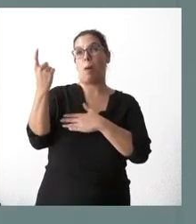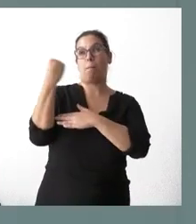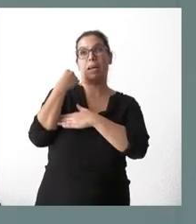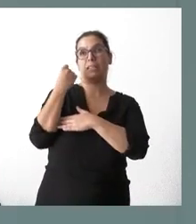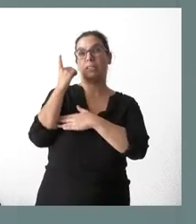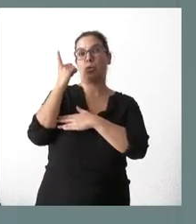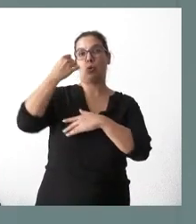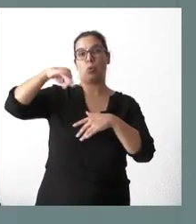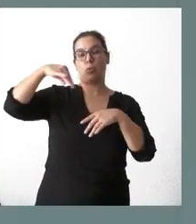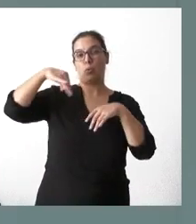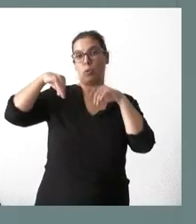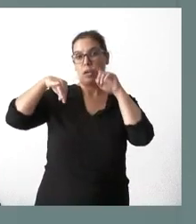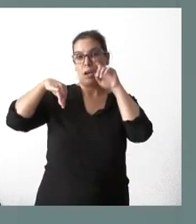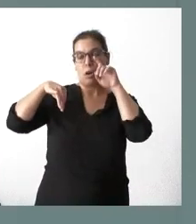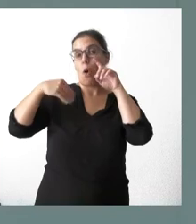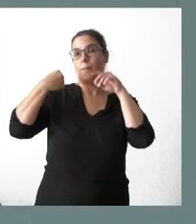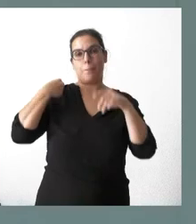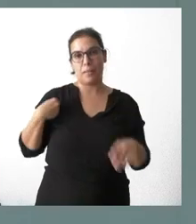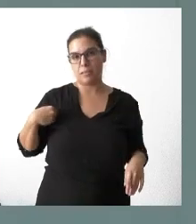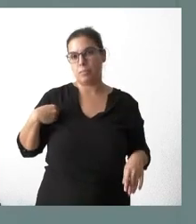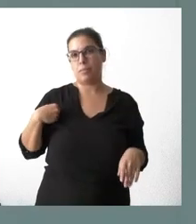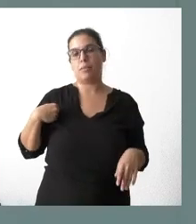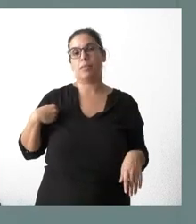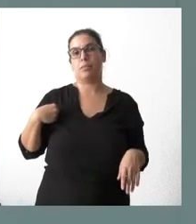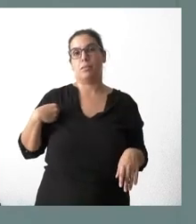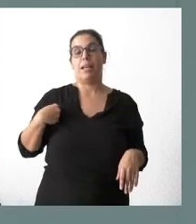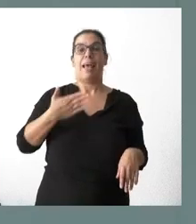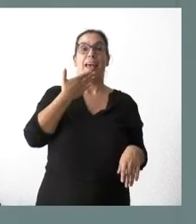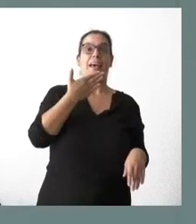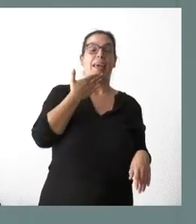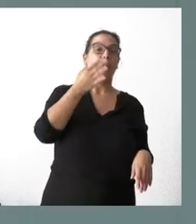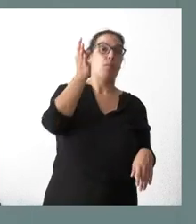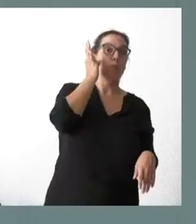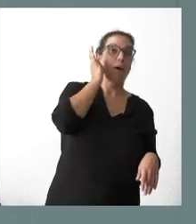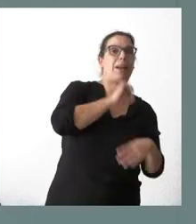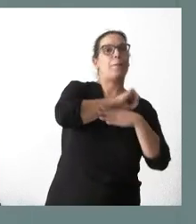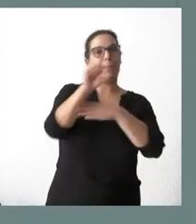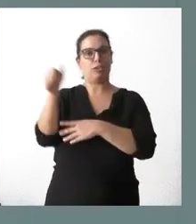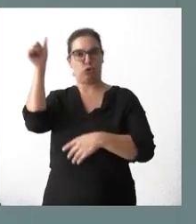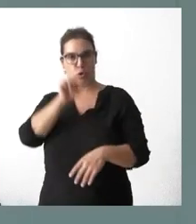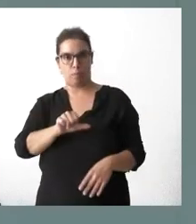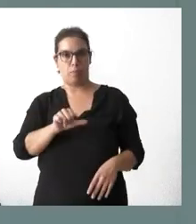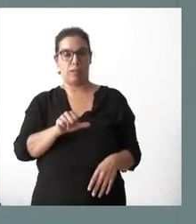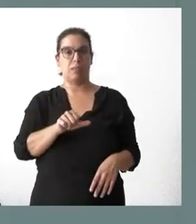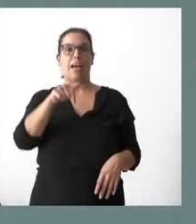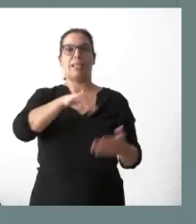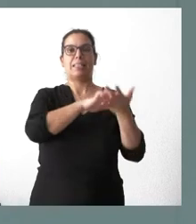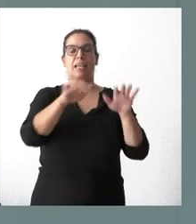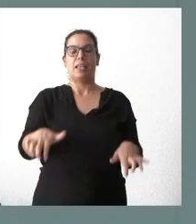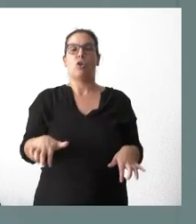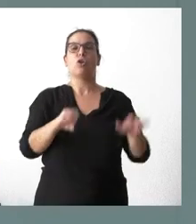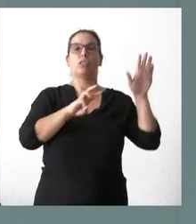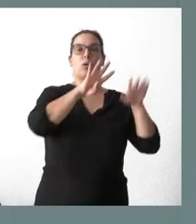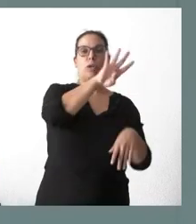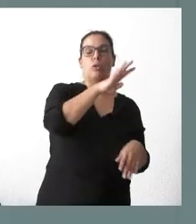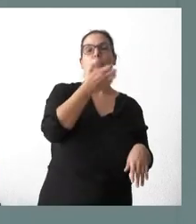más esperanza de vida que nosotros. Es mucho mayor en el caso de las mujeres que en el caso de los hombres. La esperanza de vida en Castilla y León es 84 años, en el caso de las mujeres